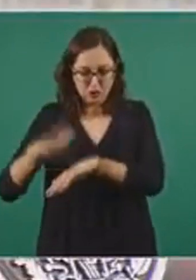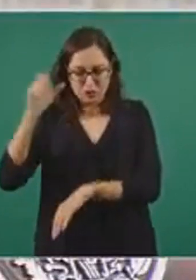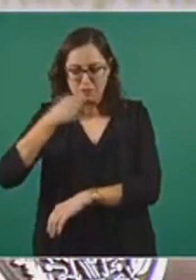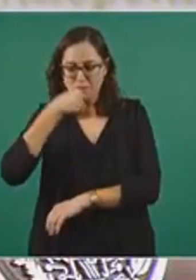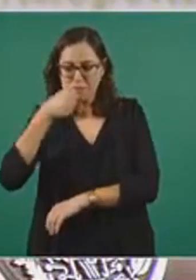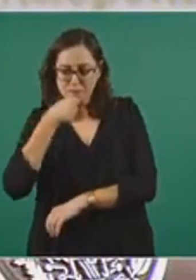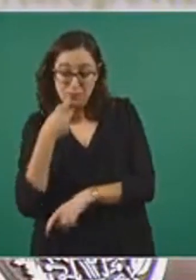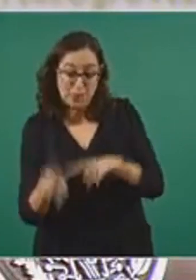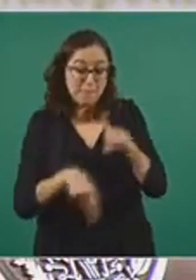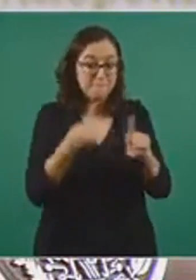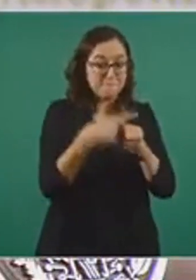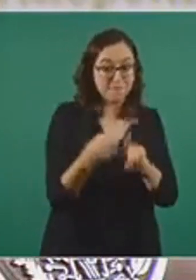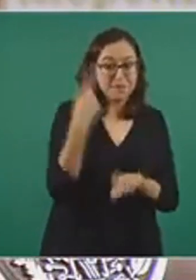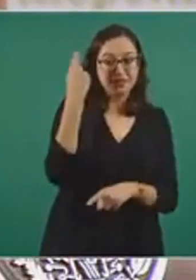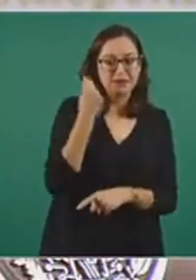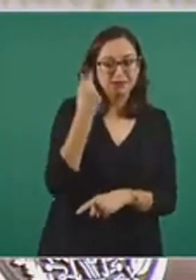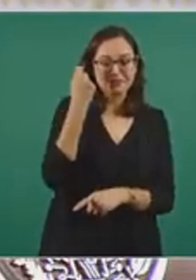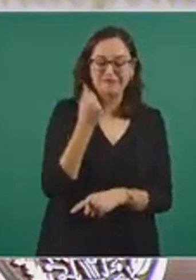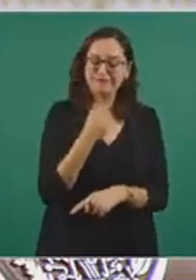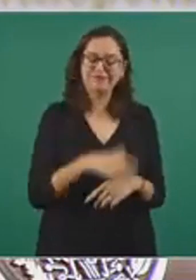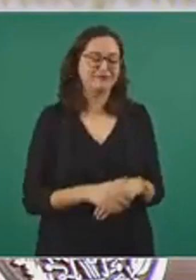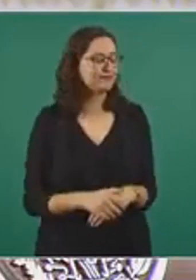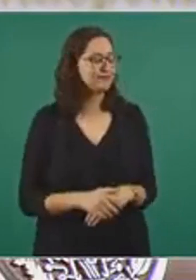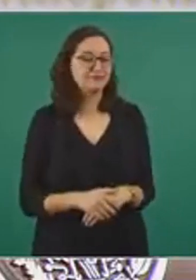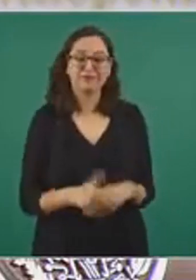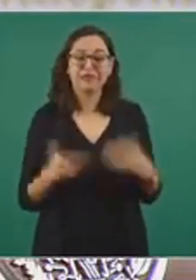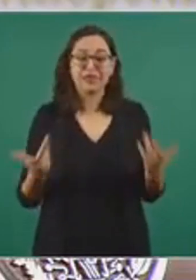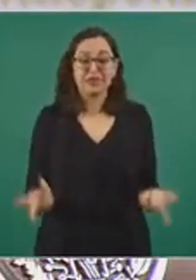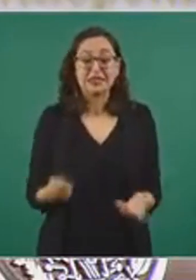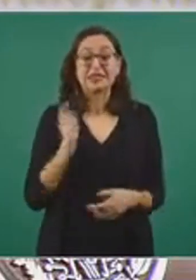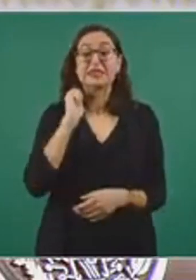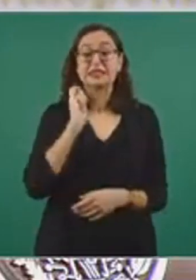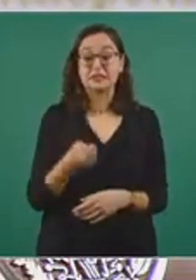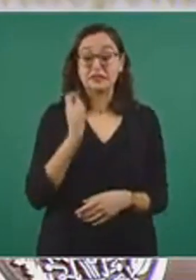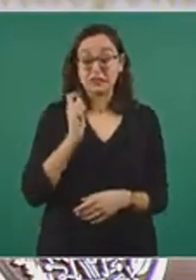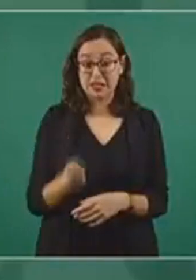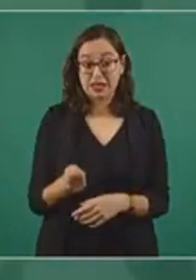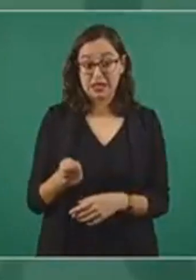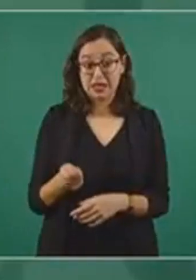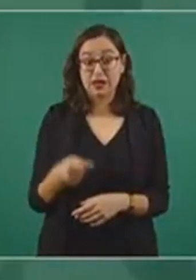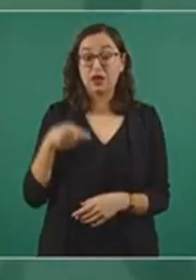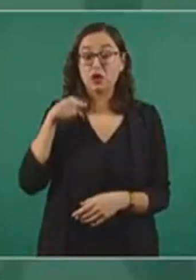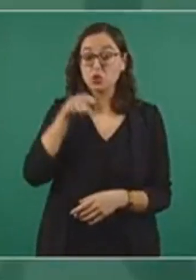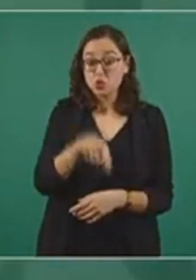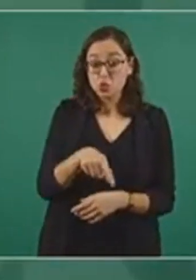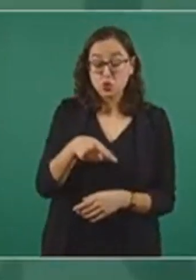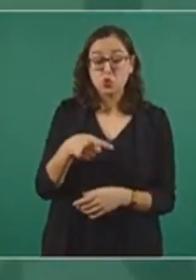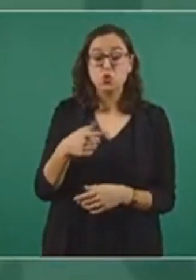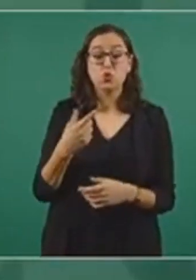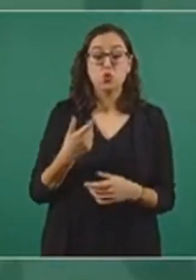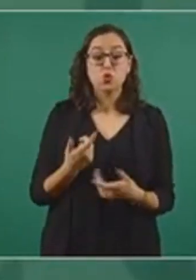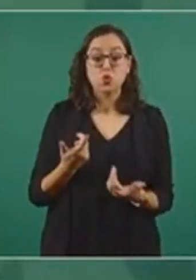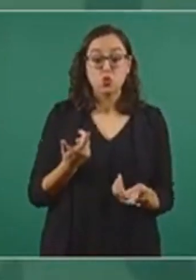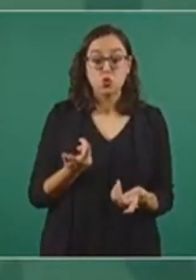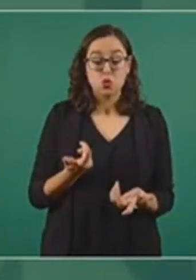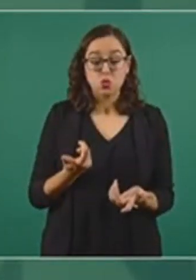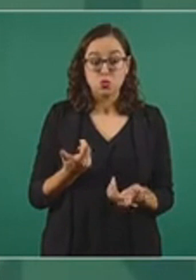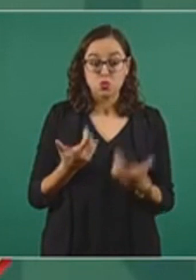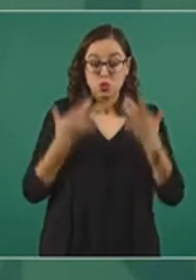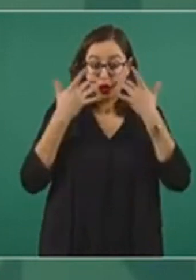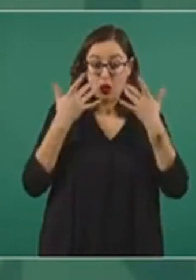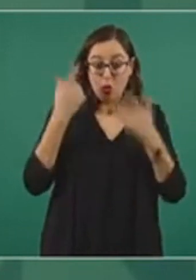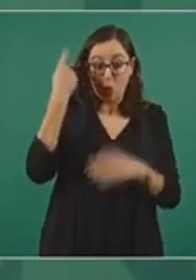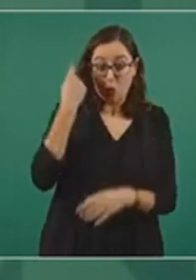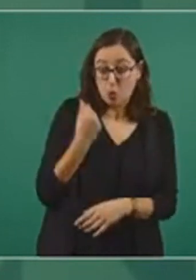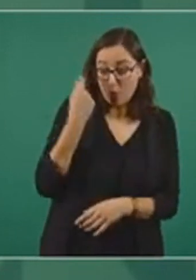jubilación como tal. La cesantía y vejez es cuando tú no has cumplido los años requeridos para poderte retirar y entonces de ahí se te apoya.